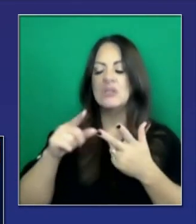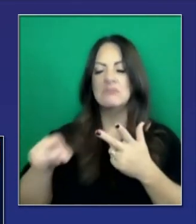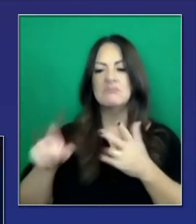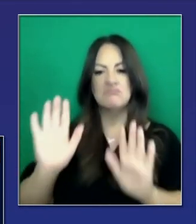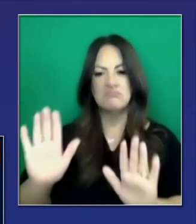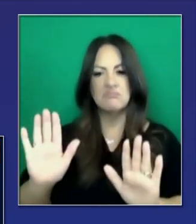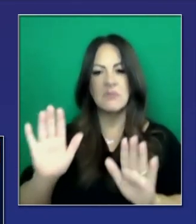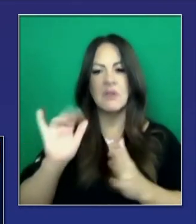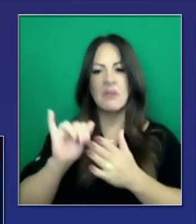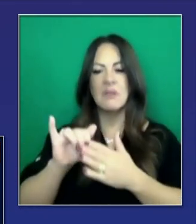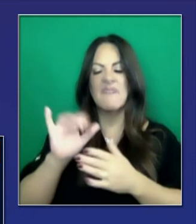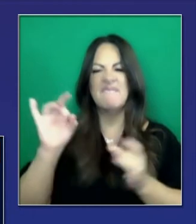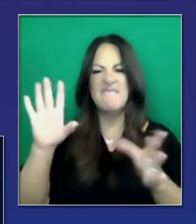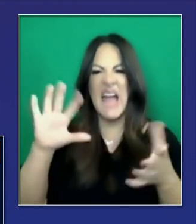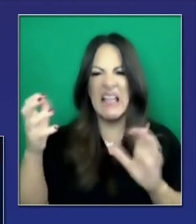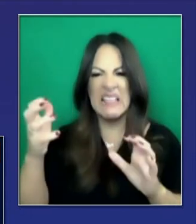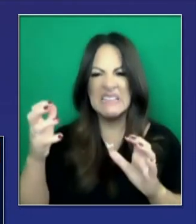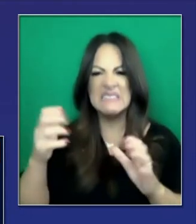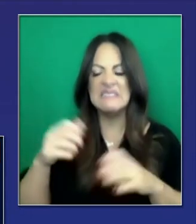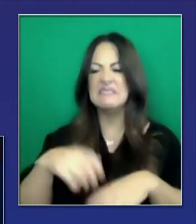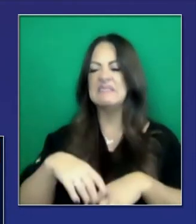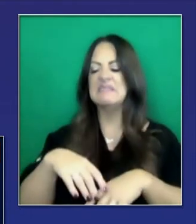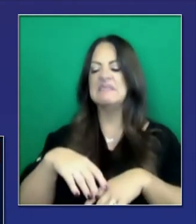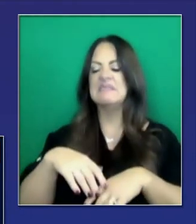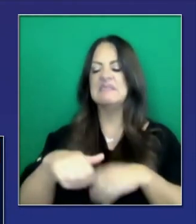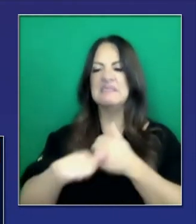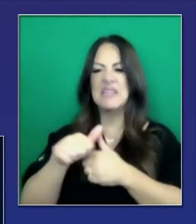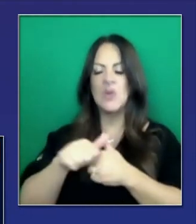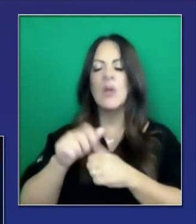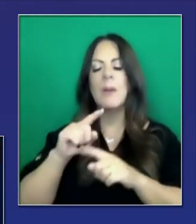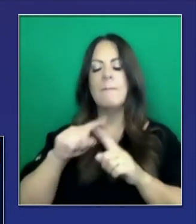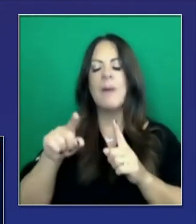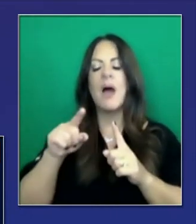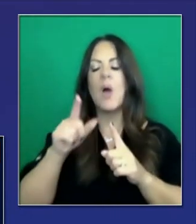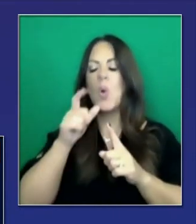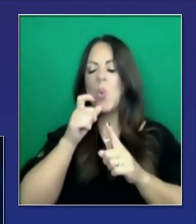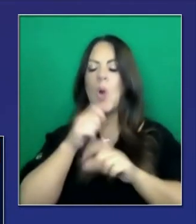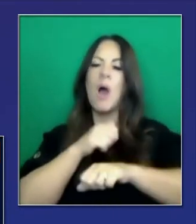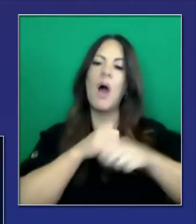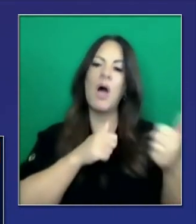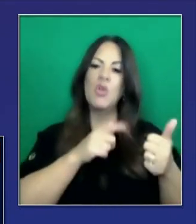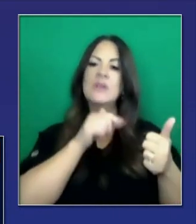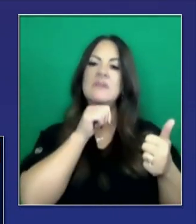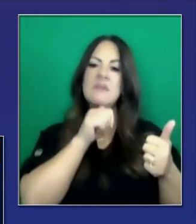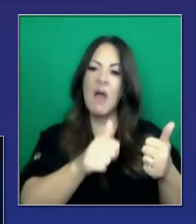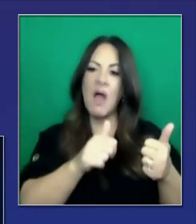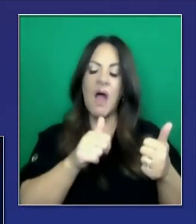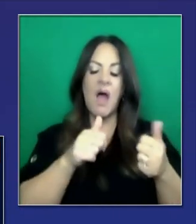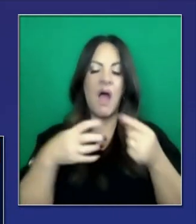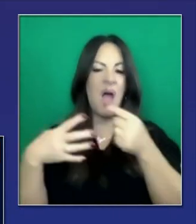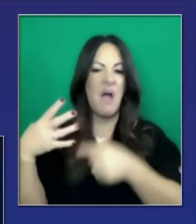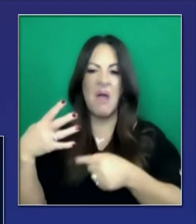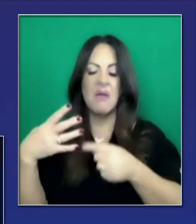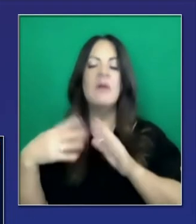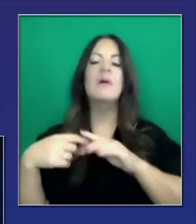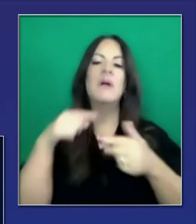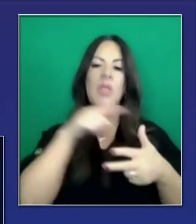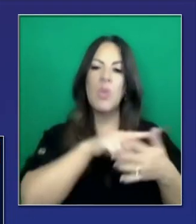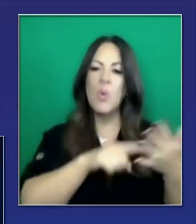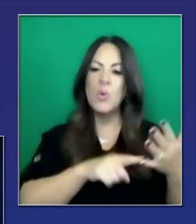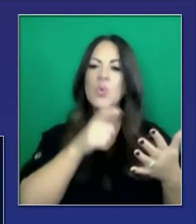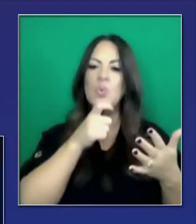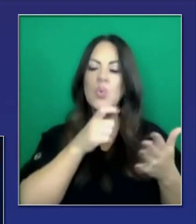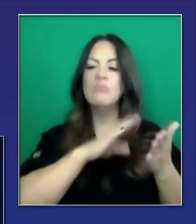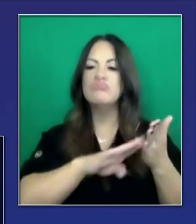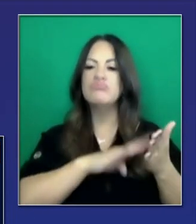ha sido coordinado entonces en cuanto a medición de riesgo, pero también suspensiones en el